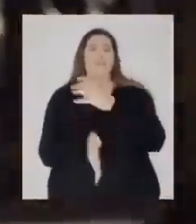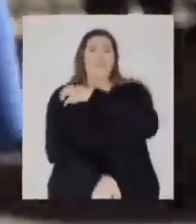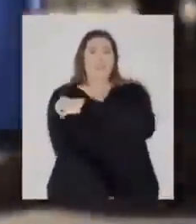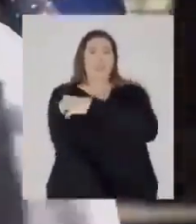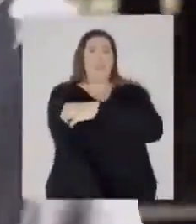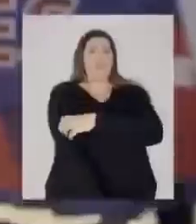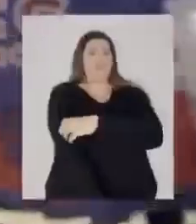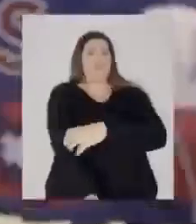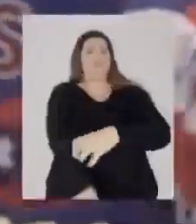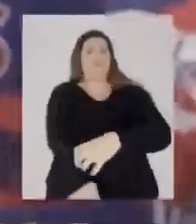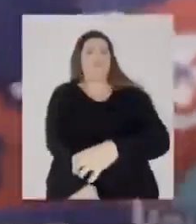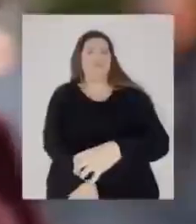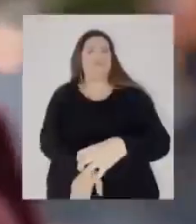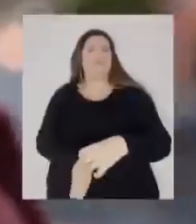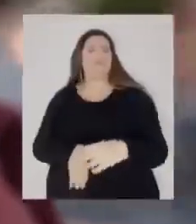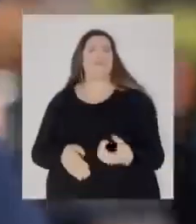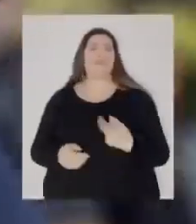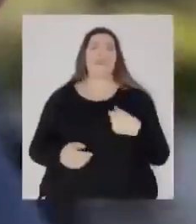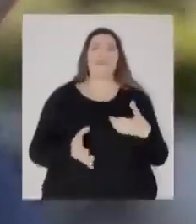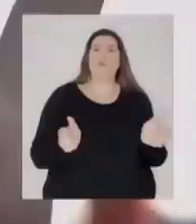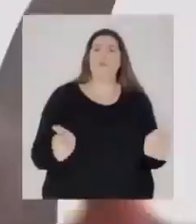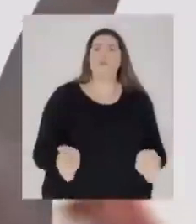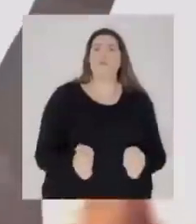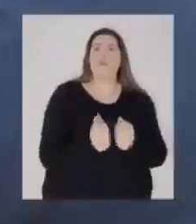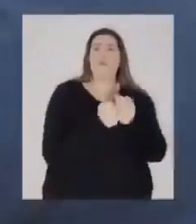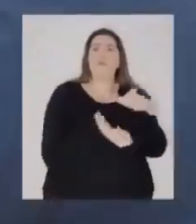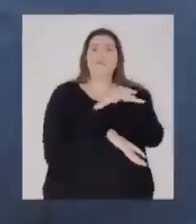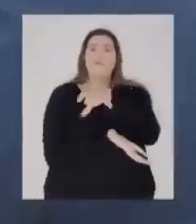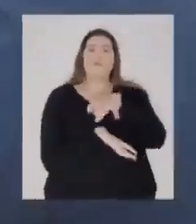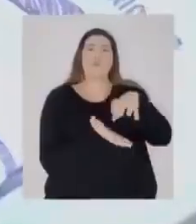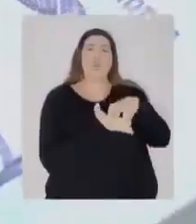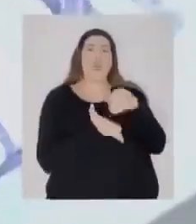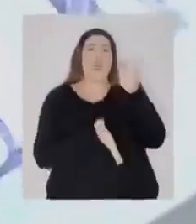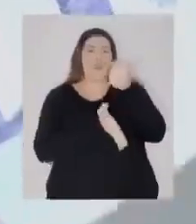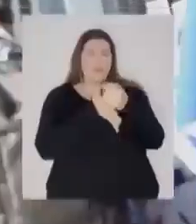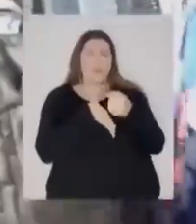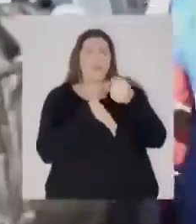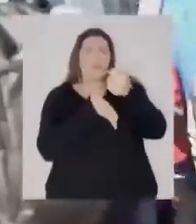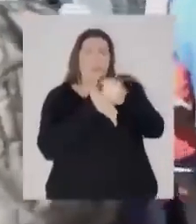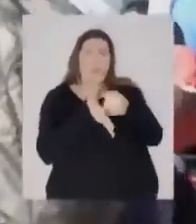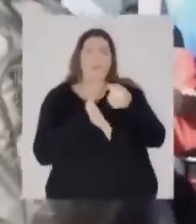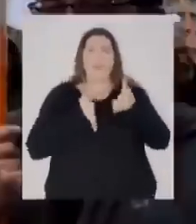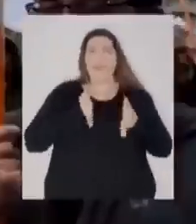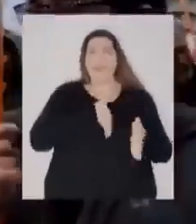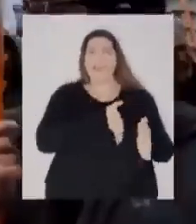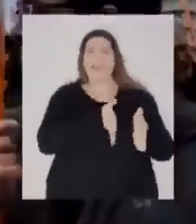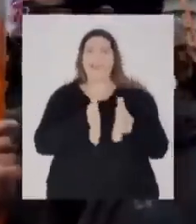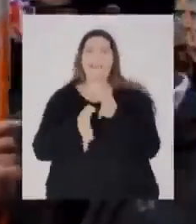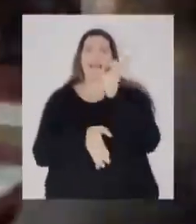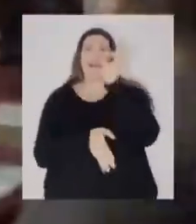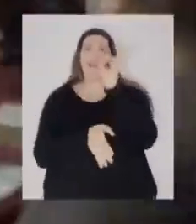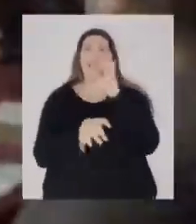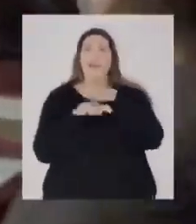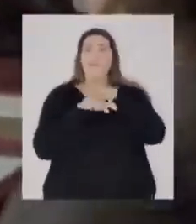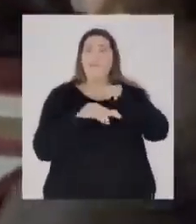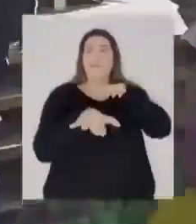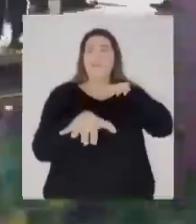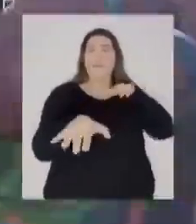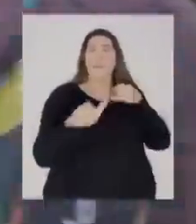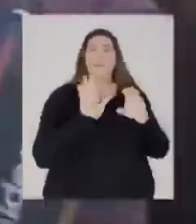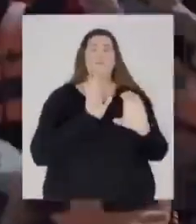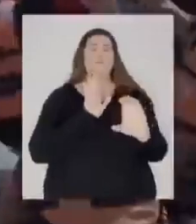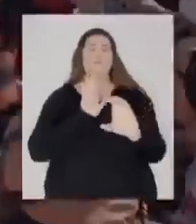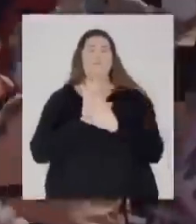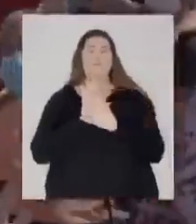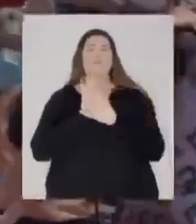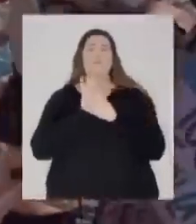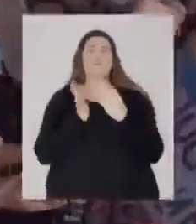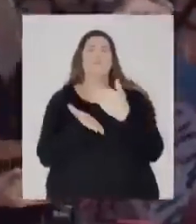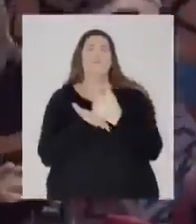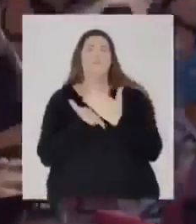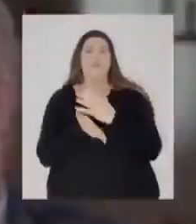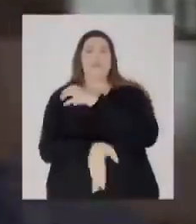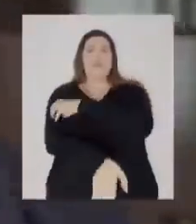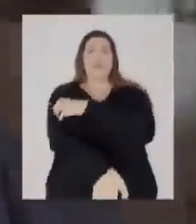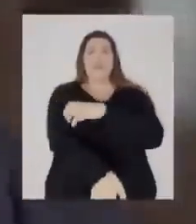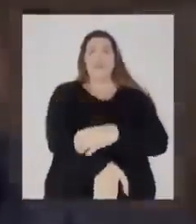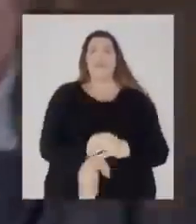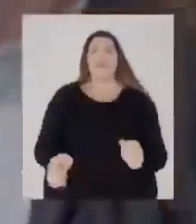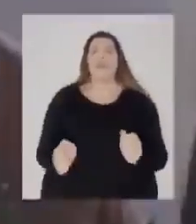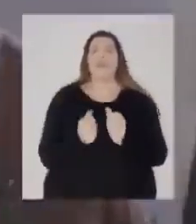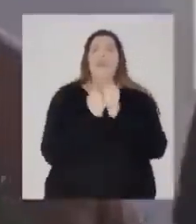organizado.